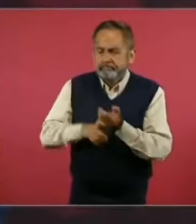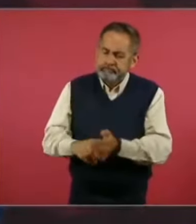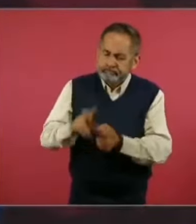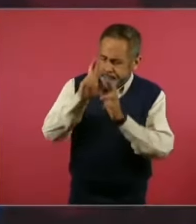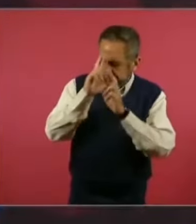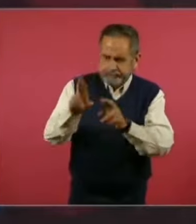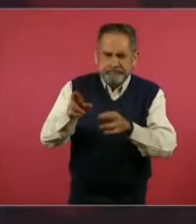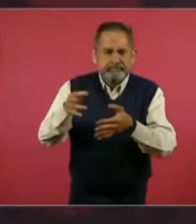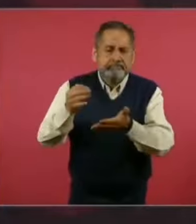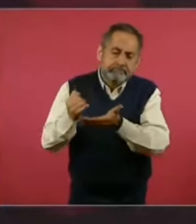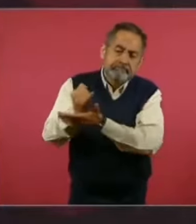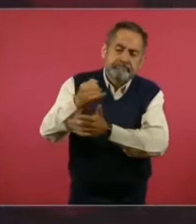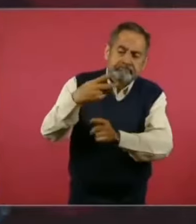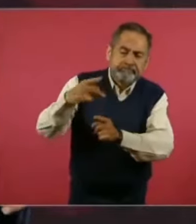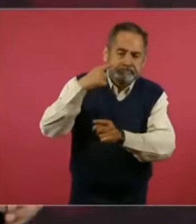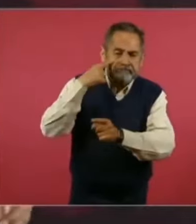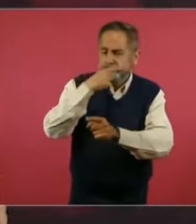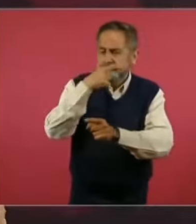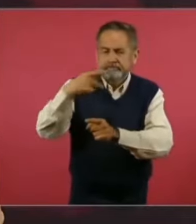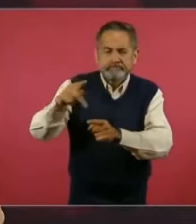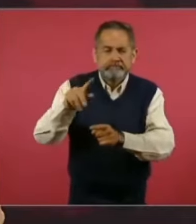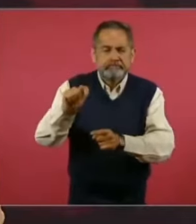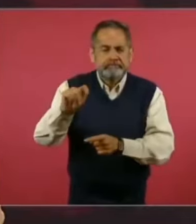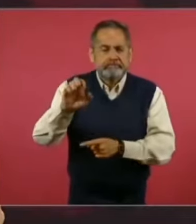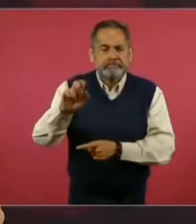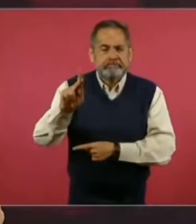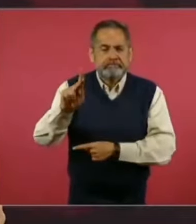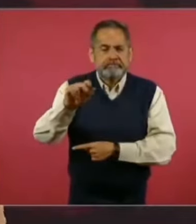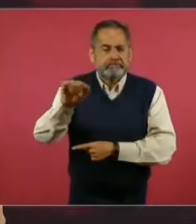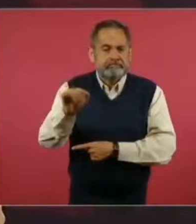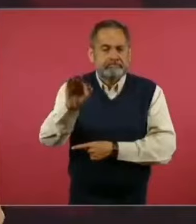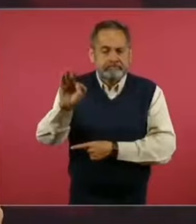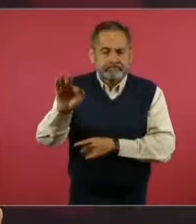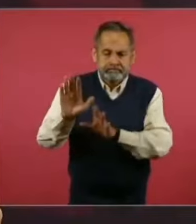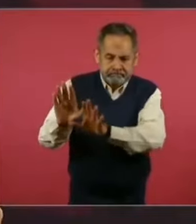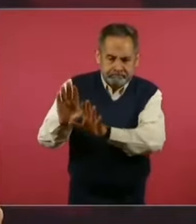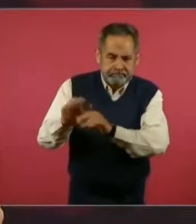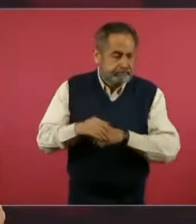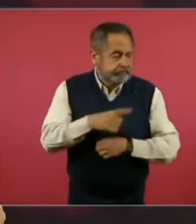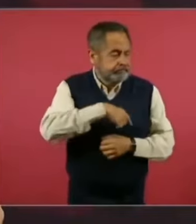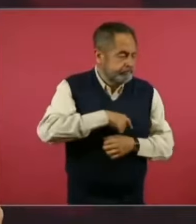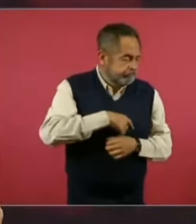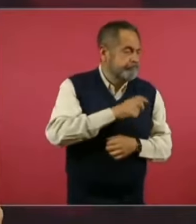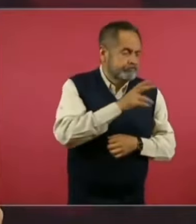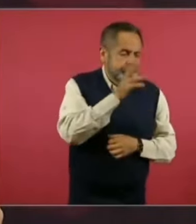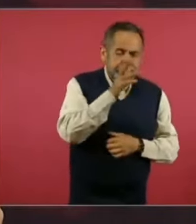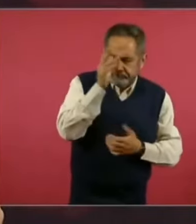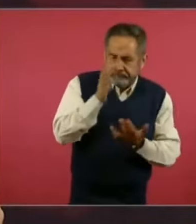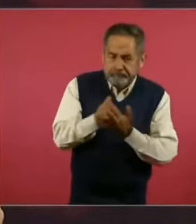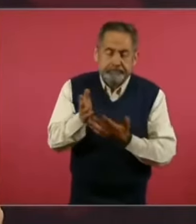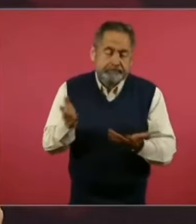al tribunal electoral. Pero ahora está peor,